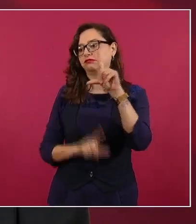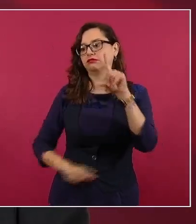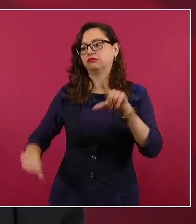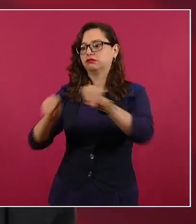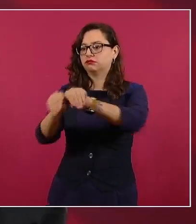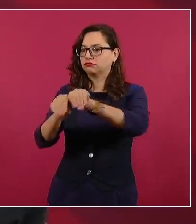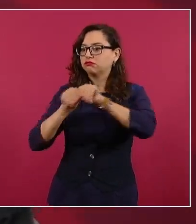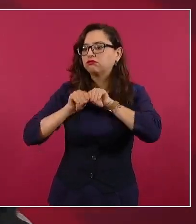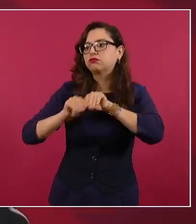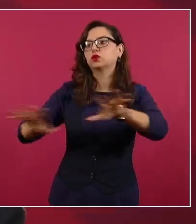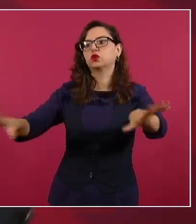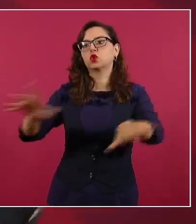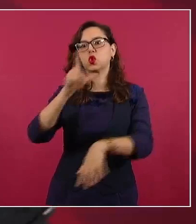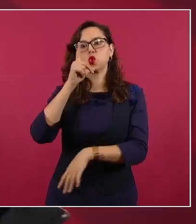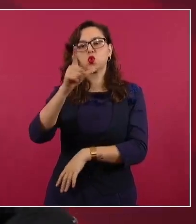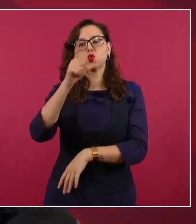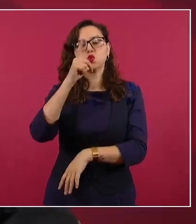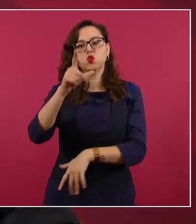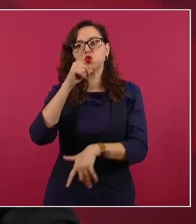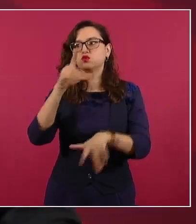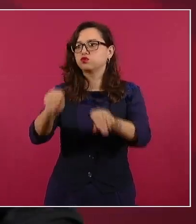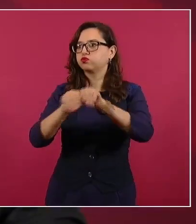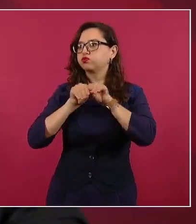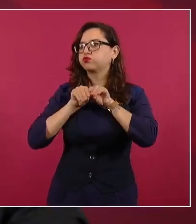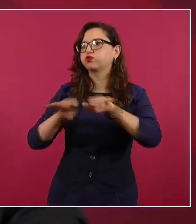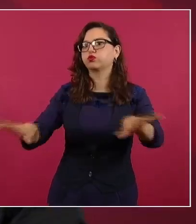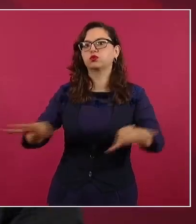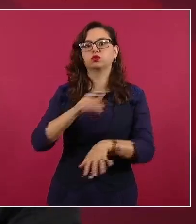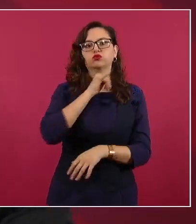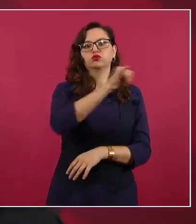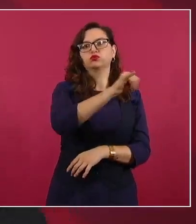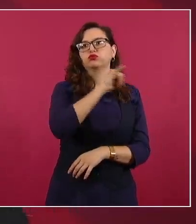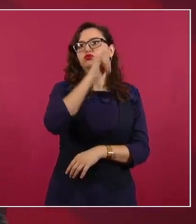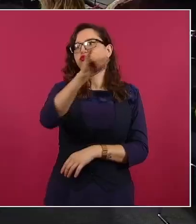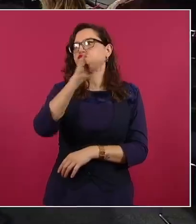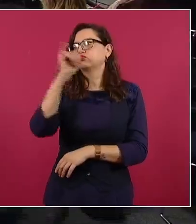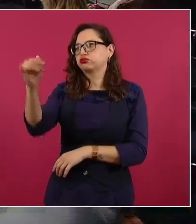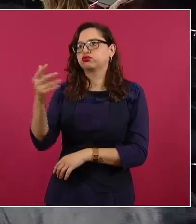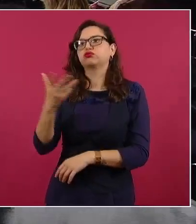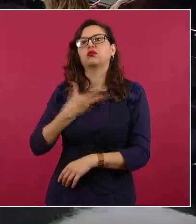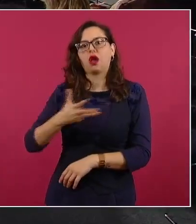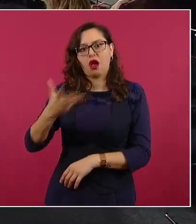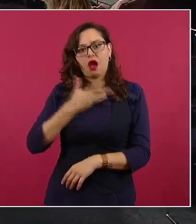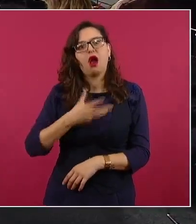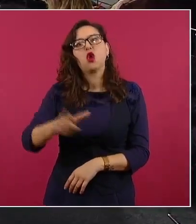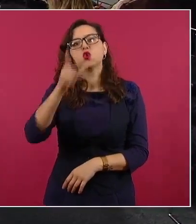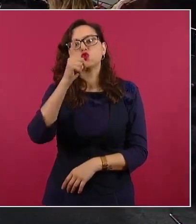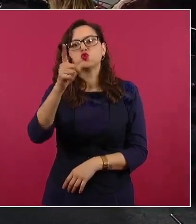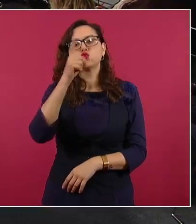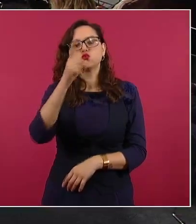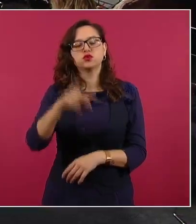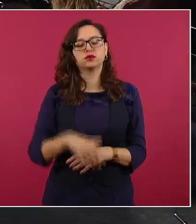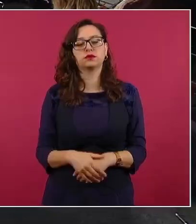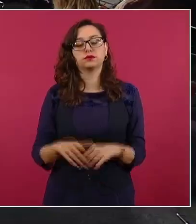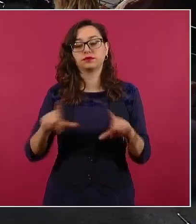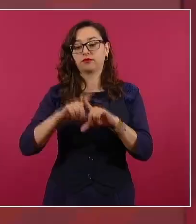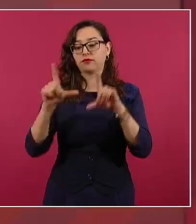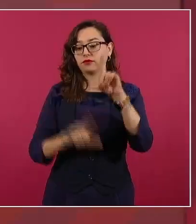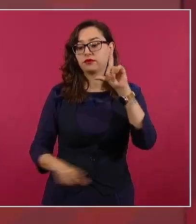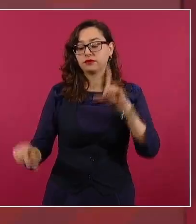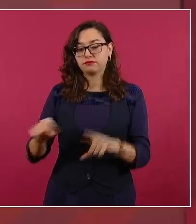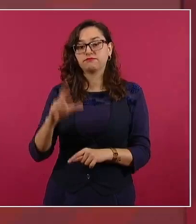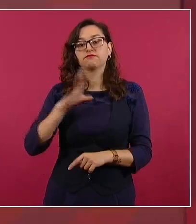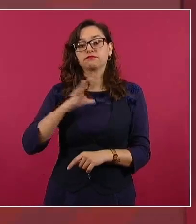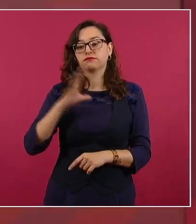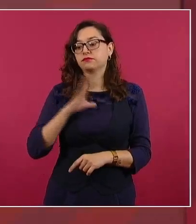México tiene 99.6 por ciento de su población con servicio